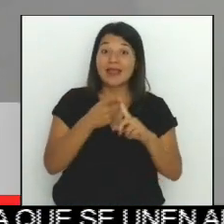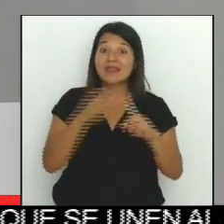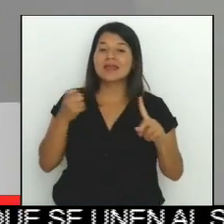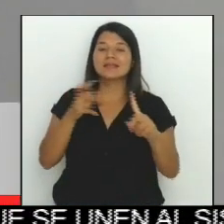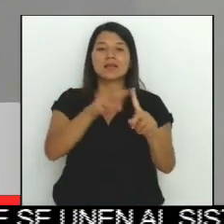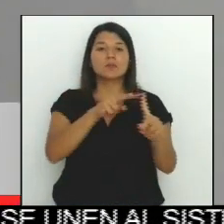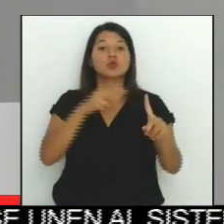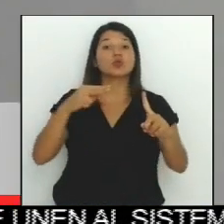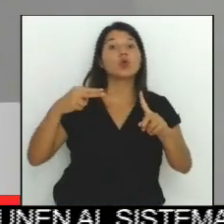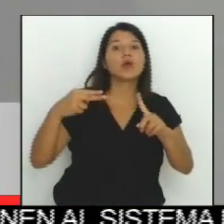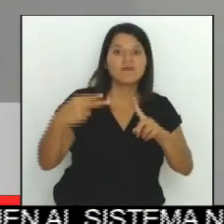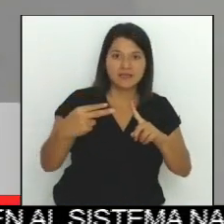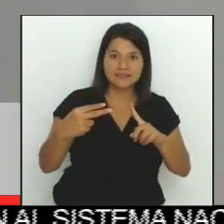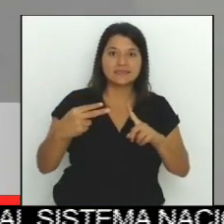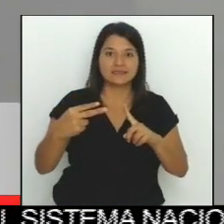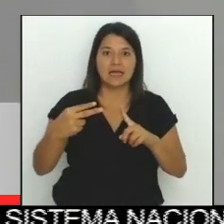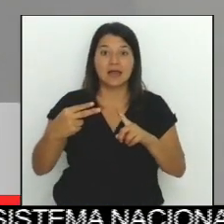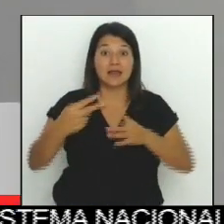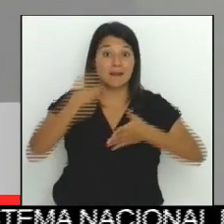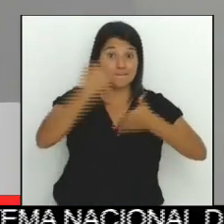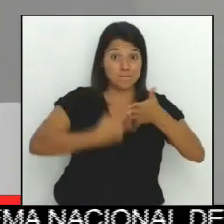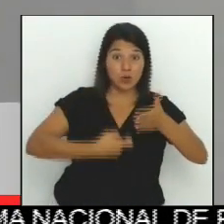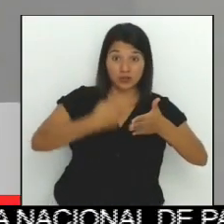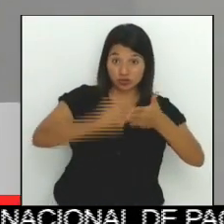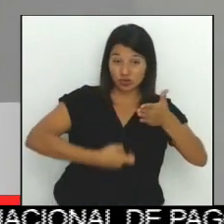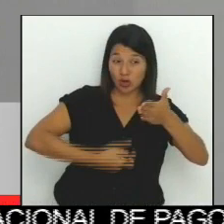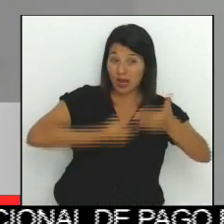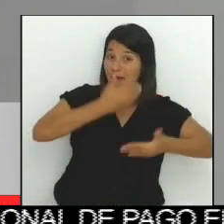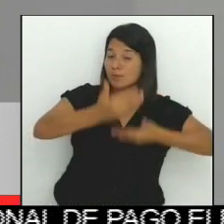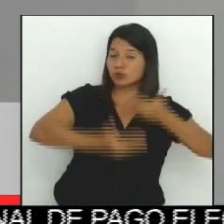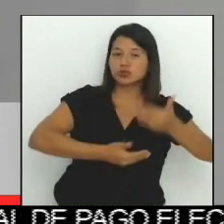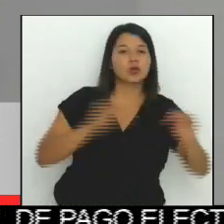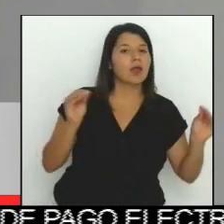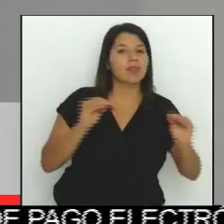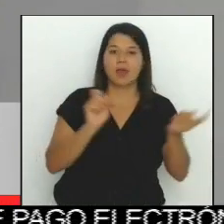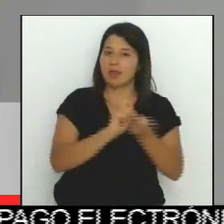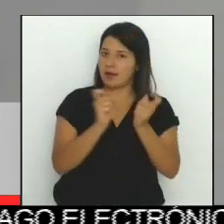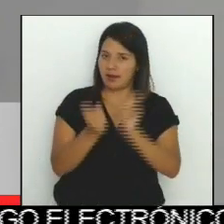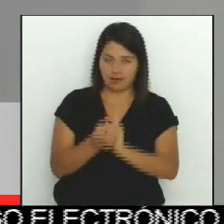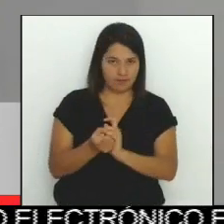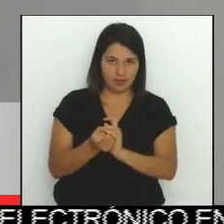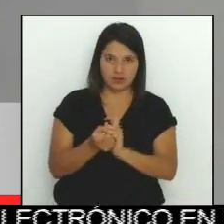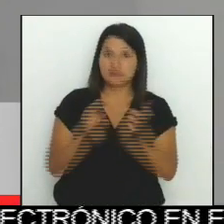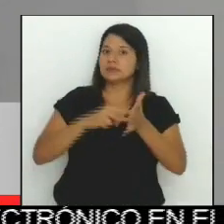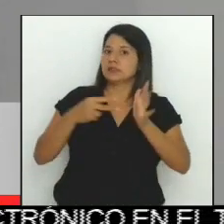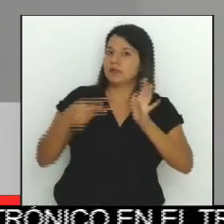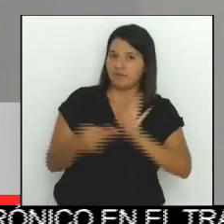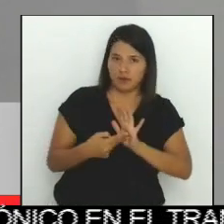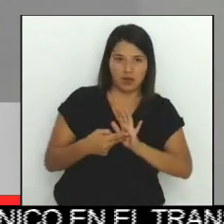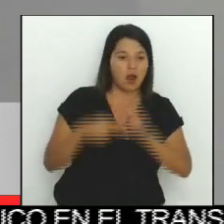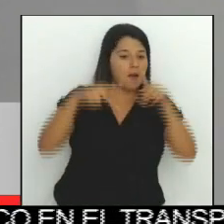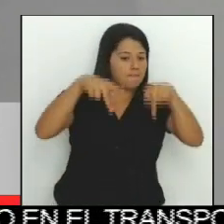va a cambiar nada. O sea, todas las personas van a tener que hacer una declaración, van a tener que